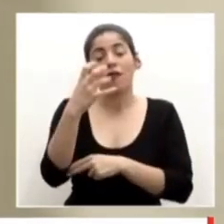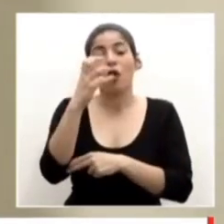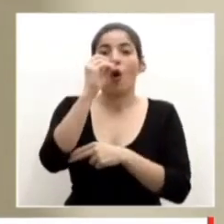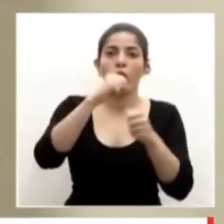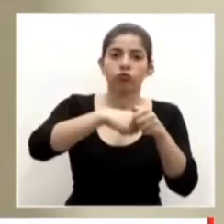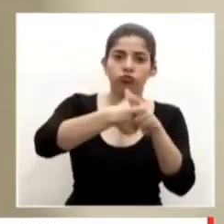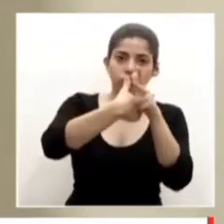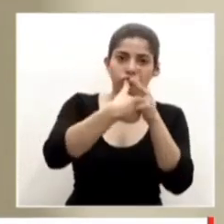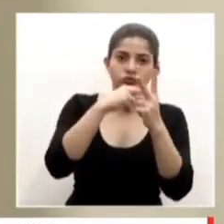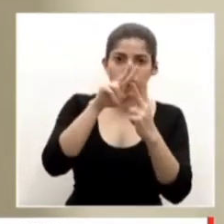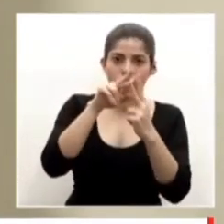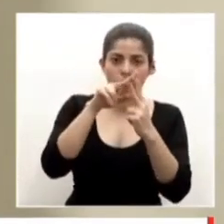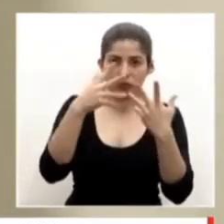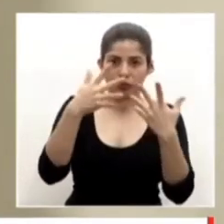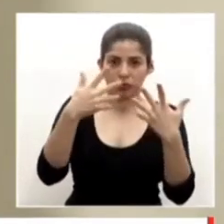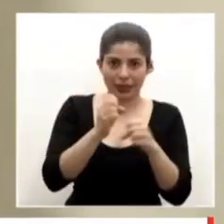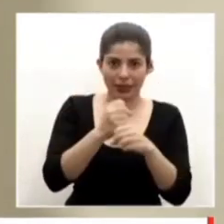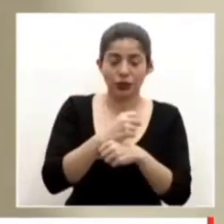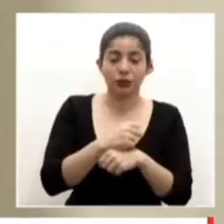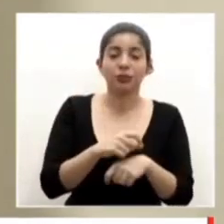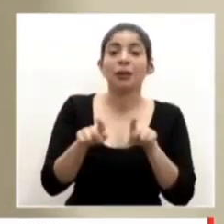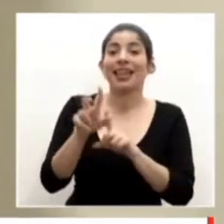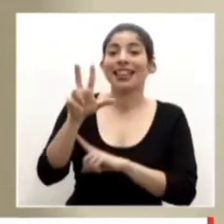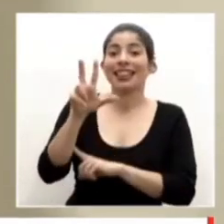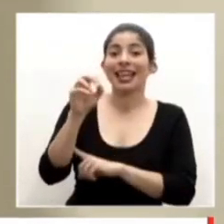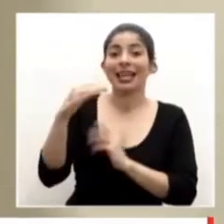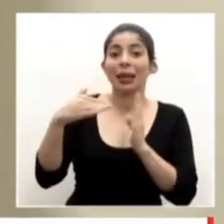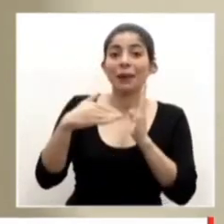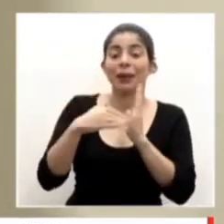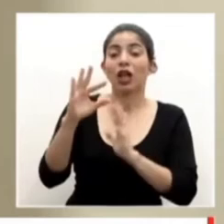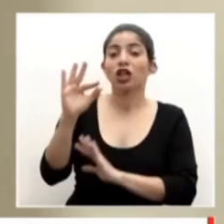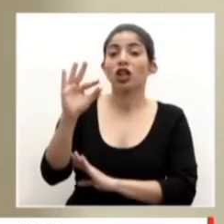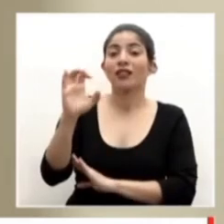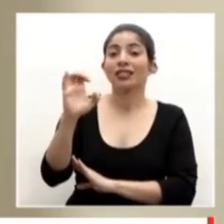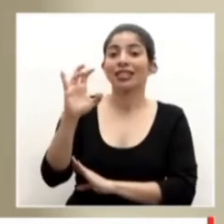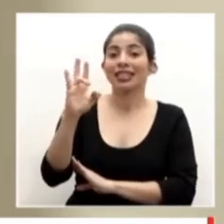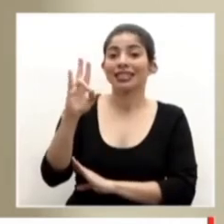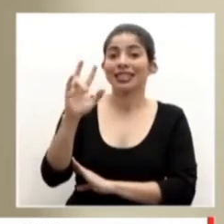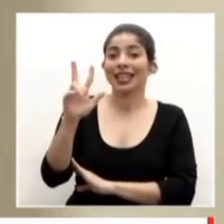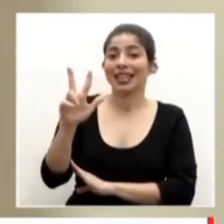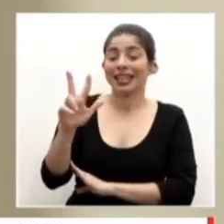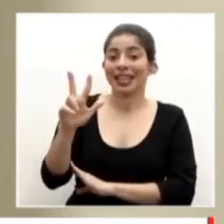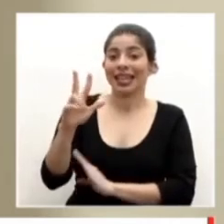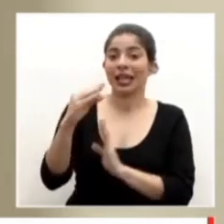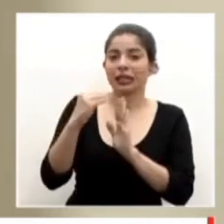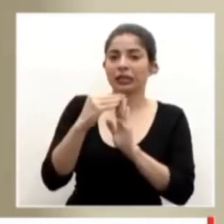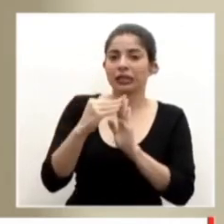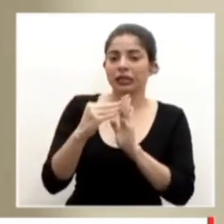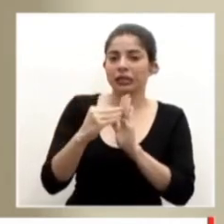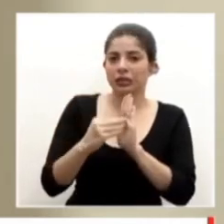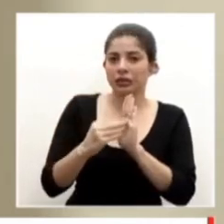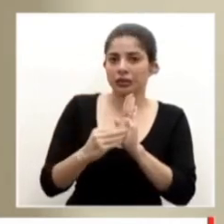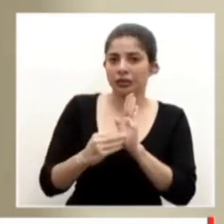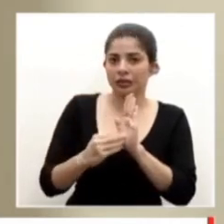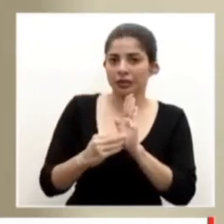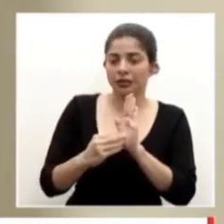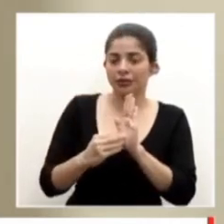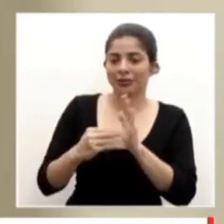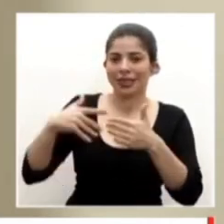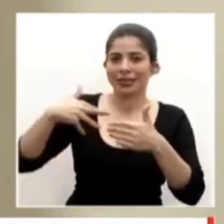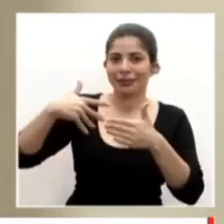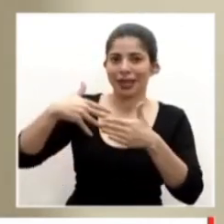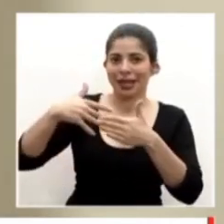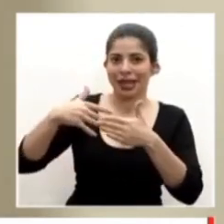videoconferencia. Se han hecho 30,973 anotaciones en los